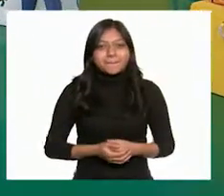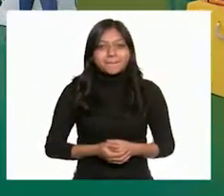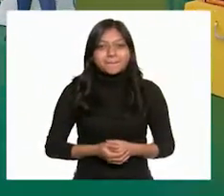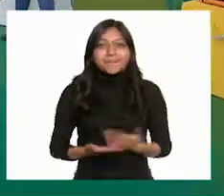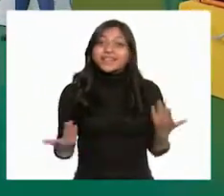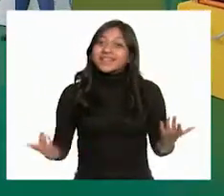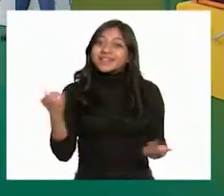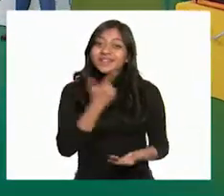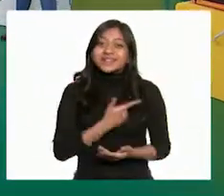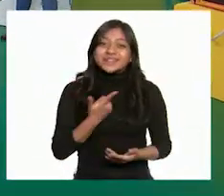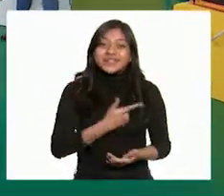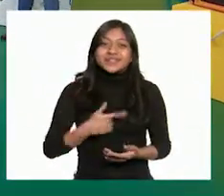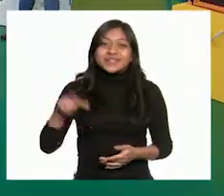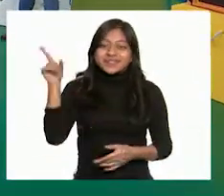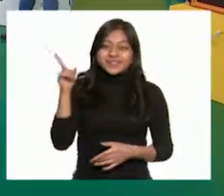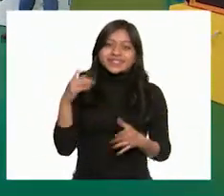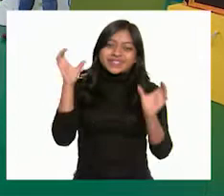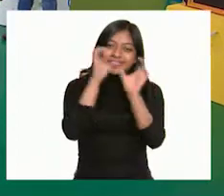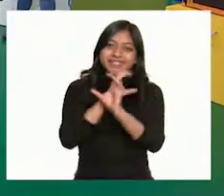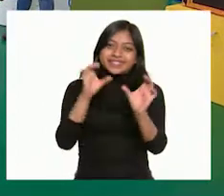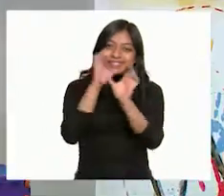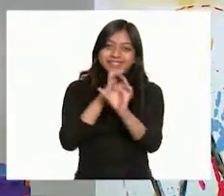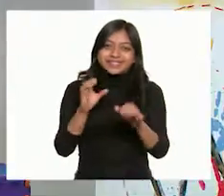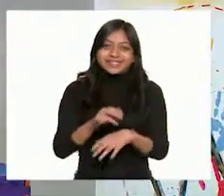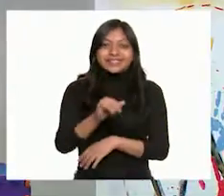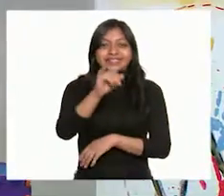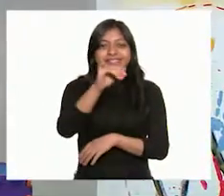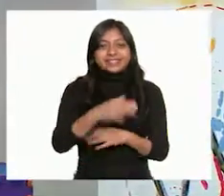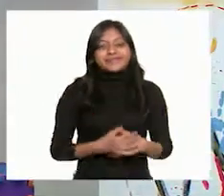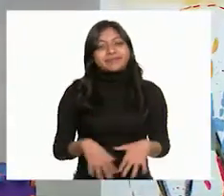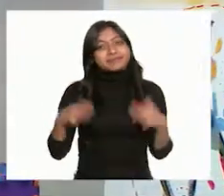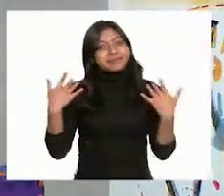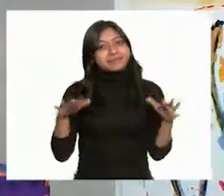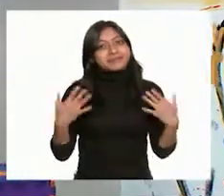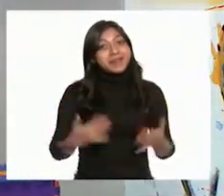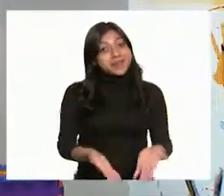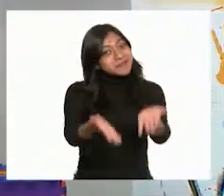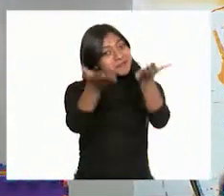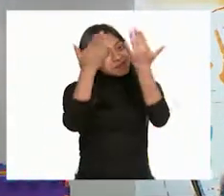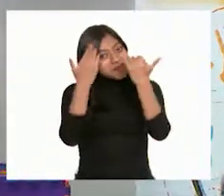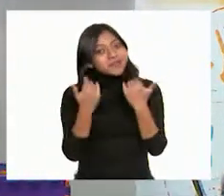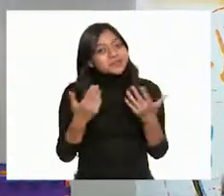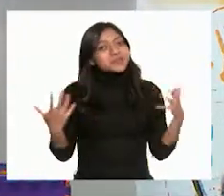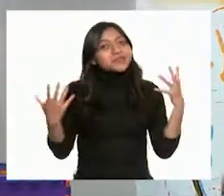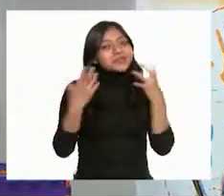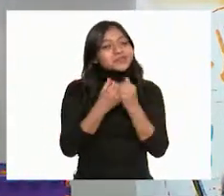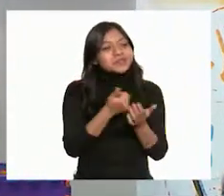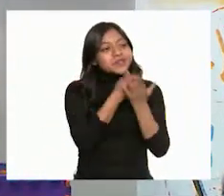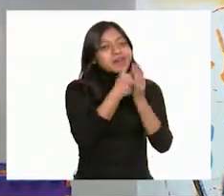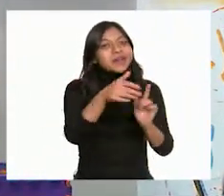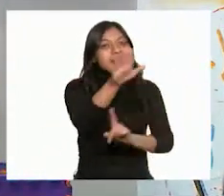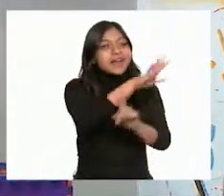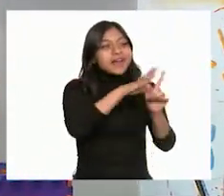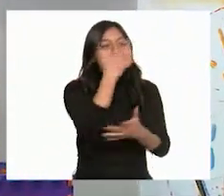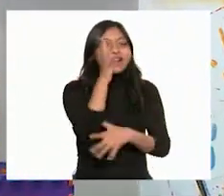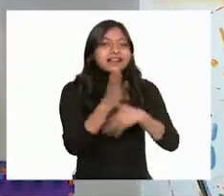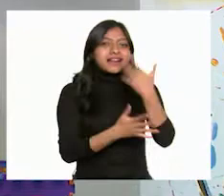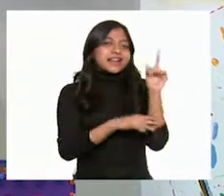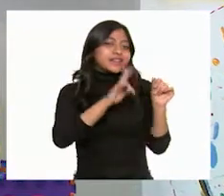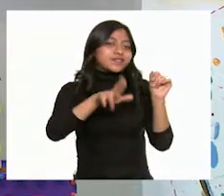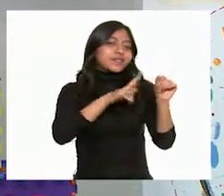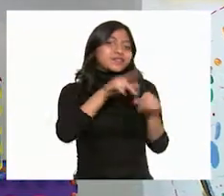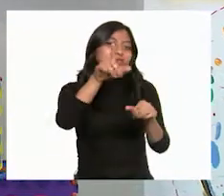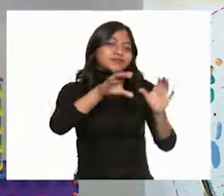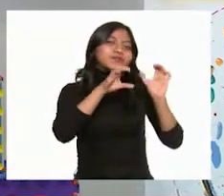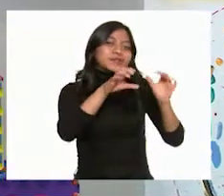¡Me encantó esta canción! Sí. Ay, ayudemos entre todas y todos y cuidemos los espacios que tenemos en